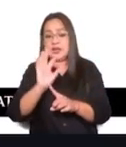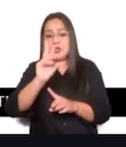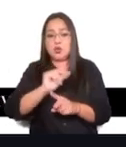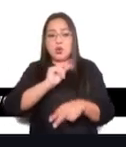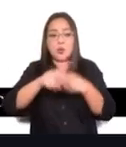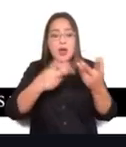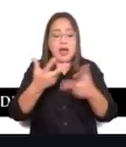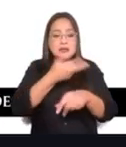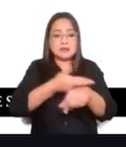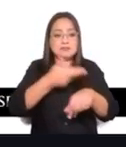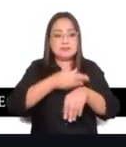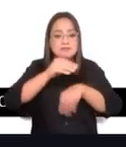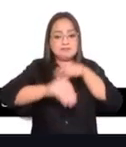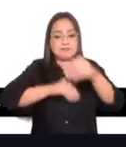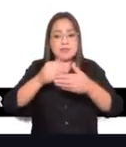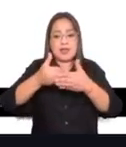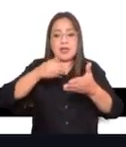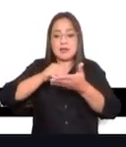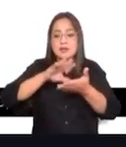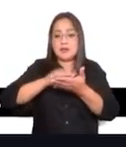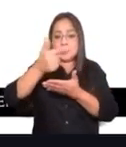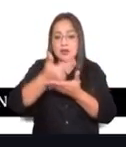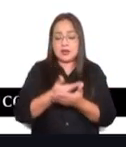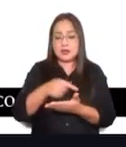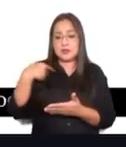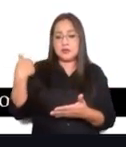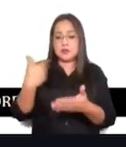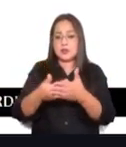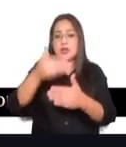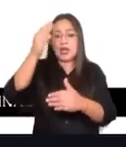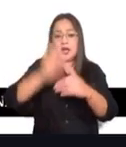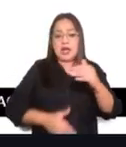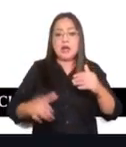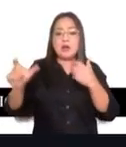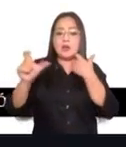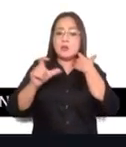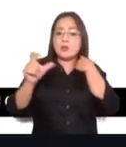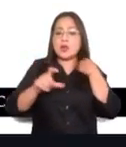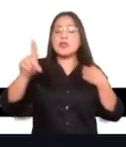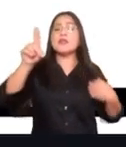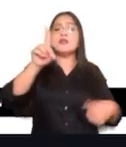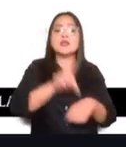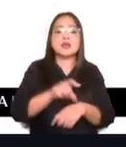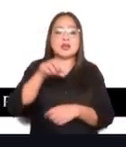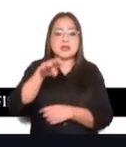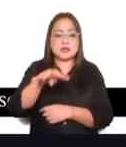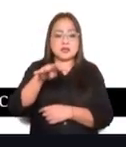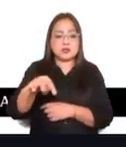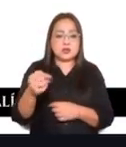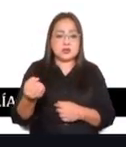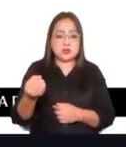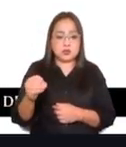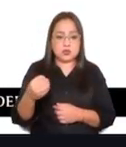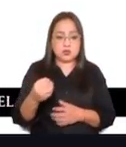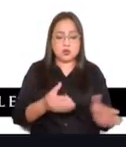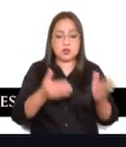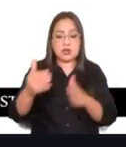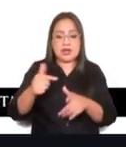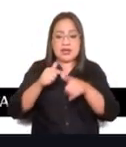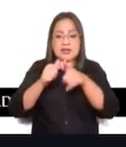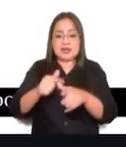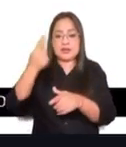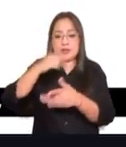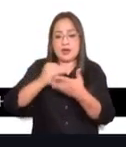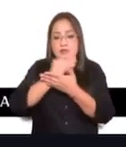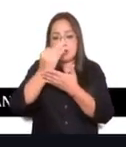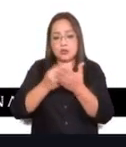proceso de preregistro, ya concluyó el 19 de octubre. Continúa el registro de facturas y